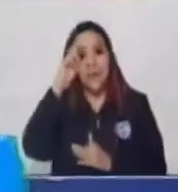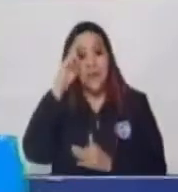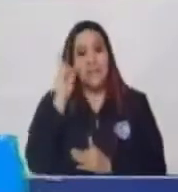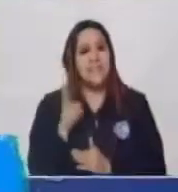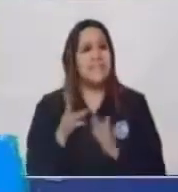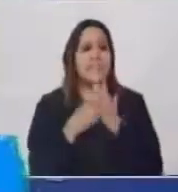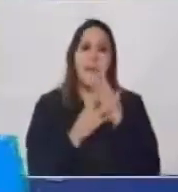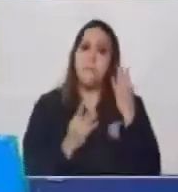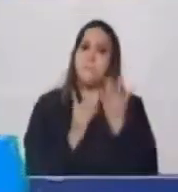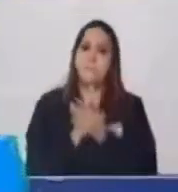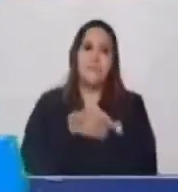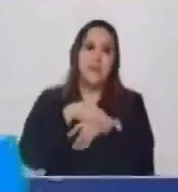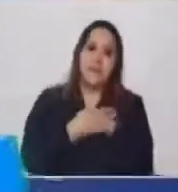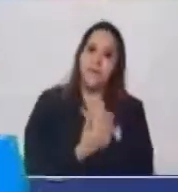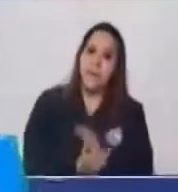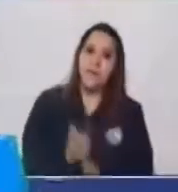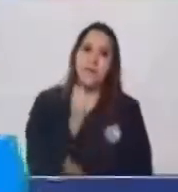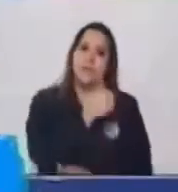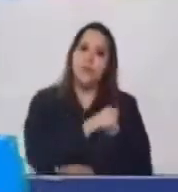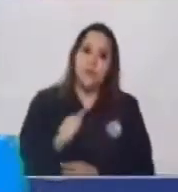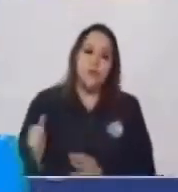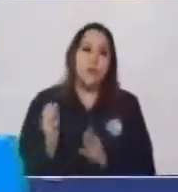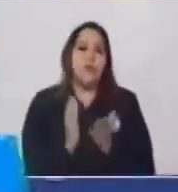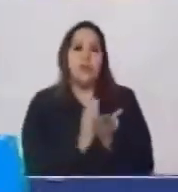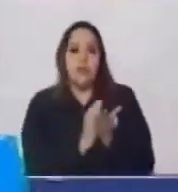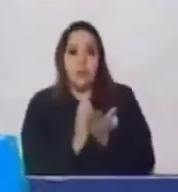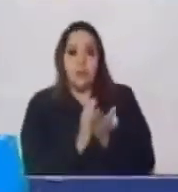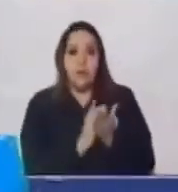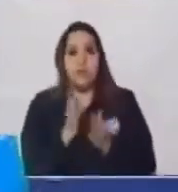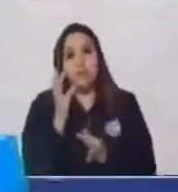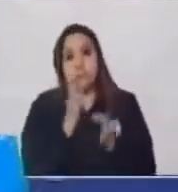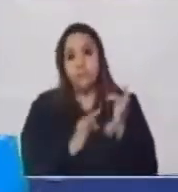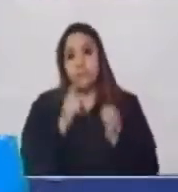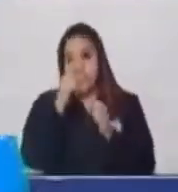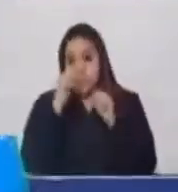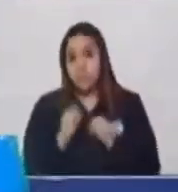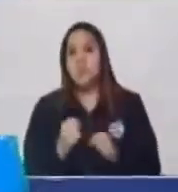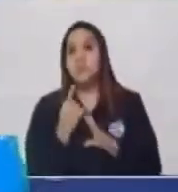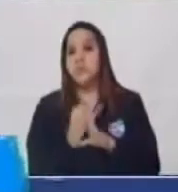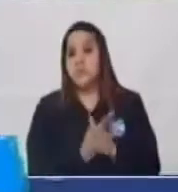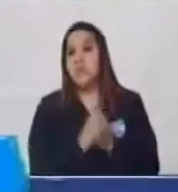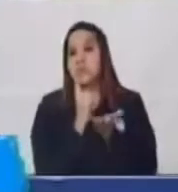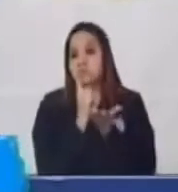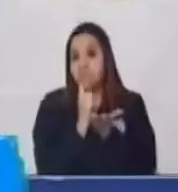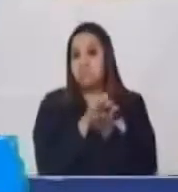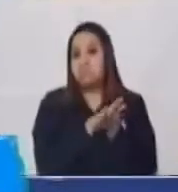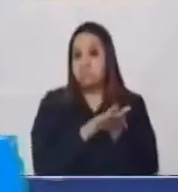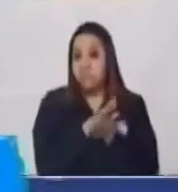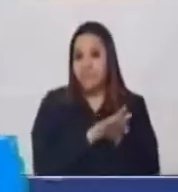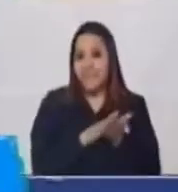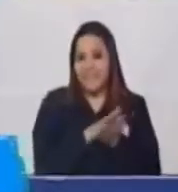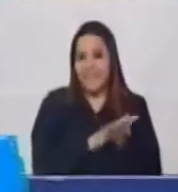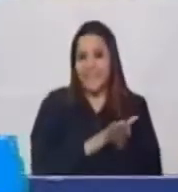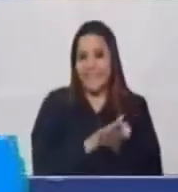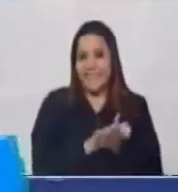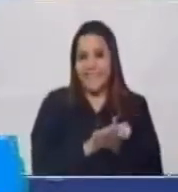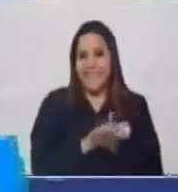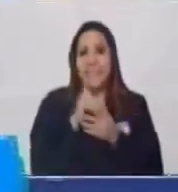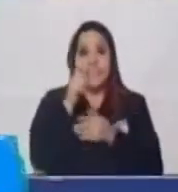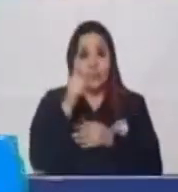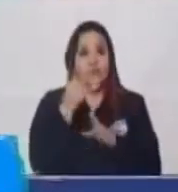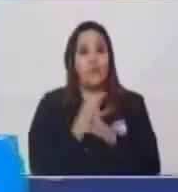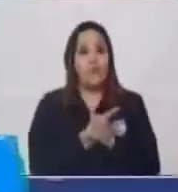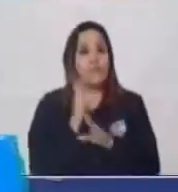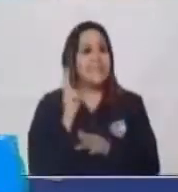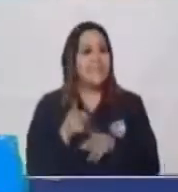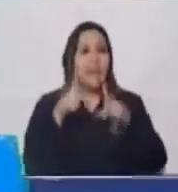Laves tus manos Constantemente Con agua Y jabón O con gel antibacterial Que utilices